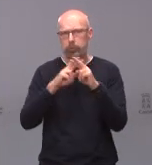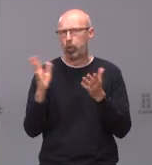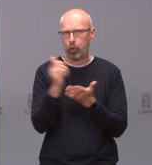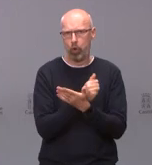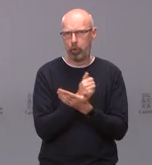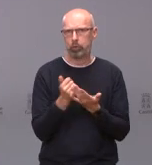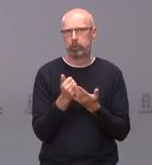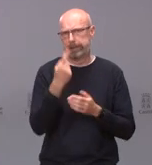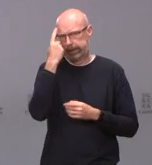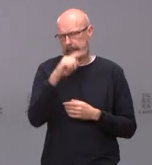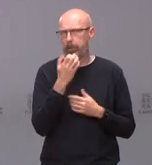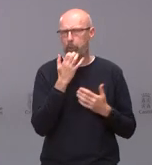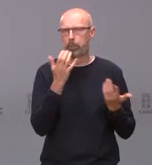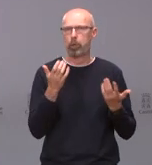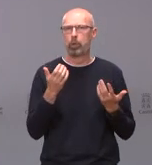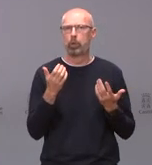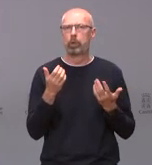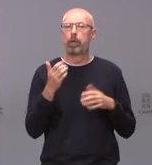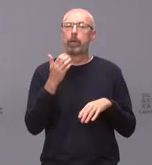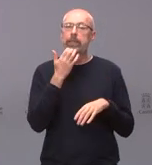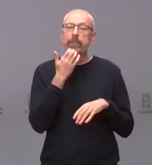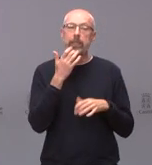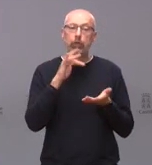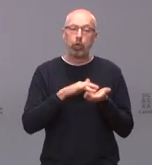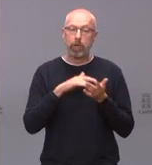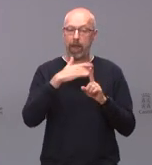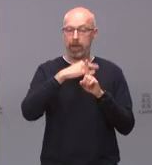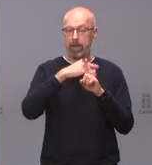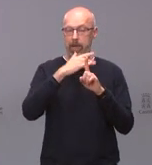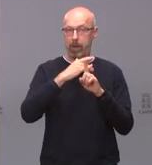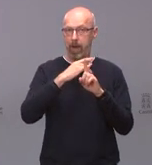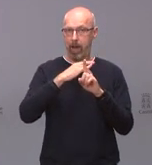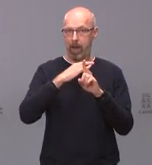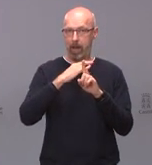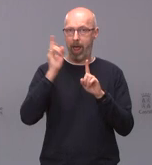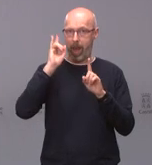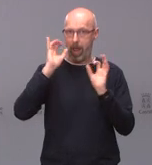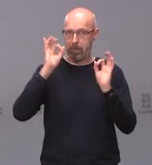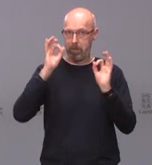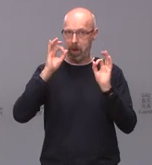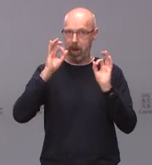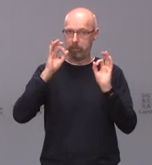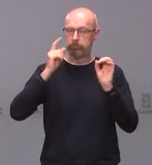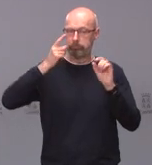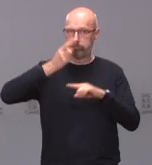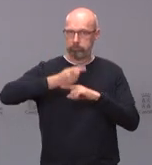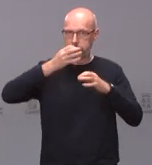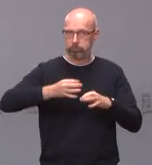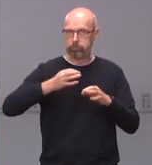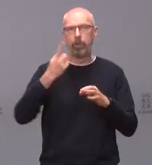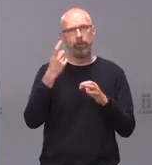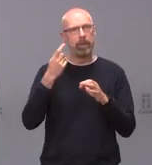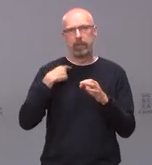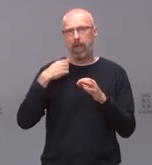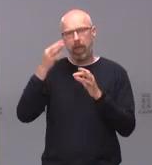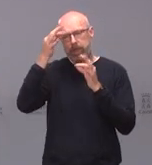habitualmente ya sabe que para decretar un nivel de alarma se necesita el conjunto de los indicadores tanto